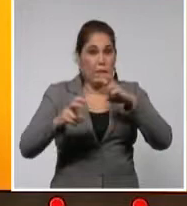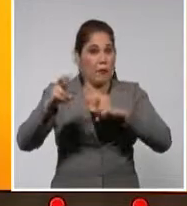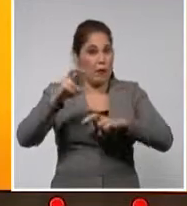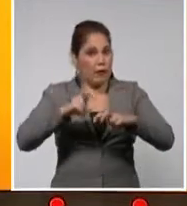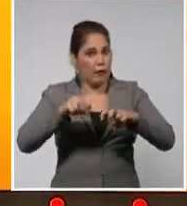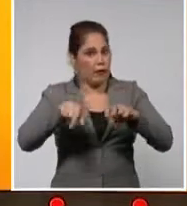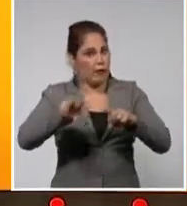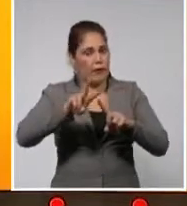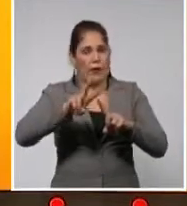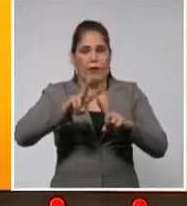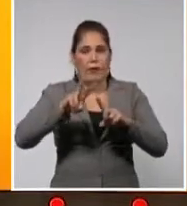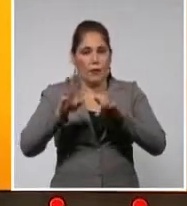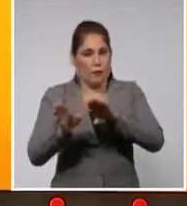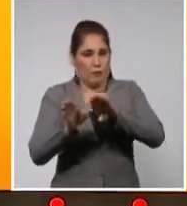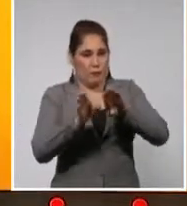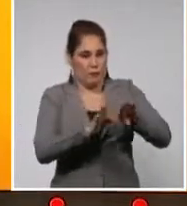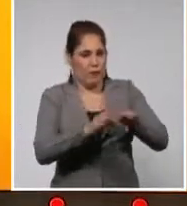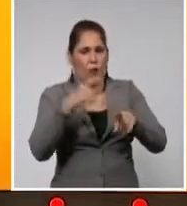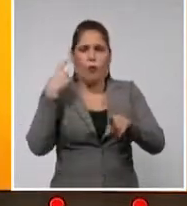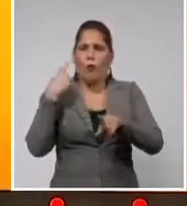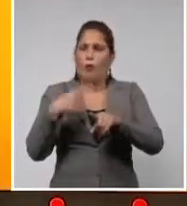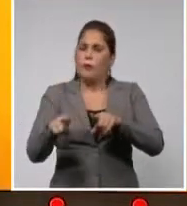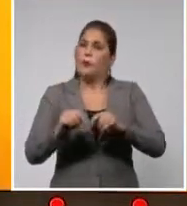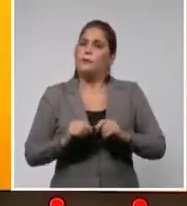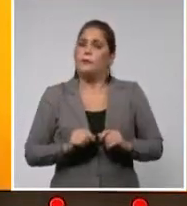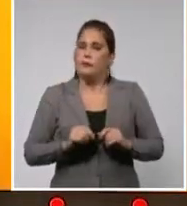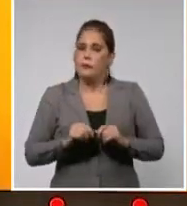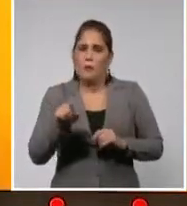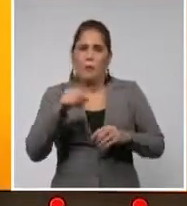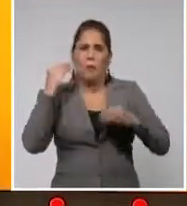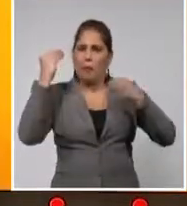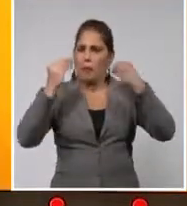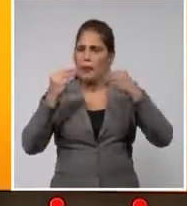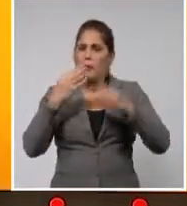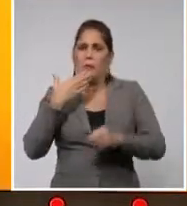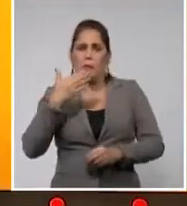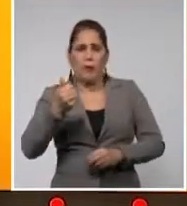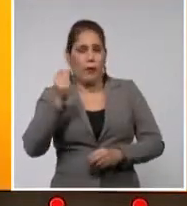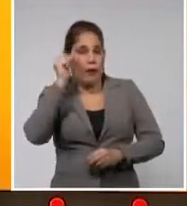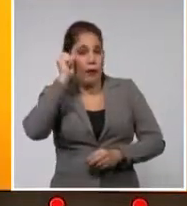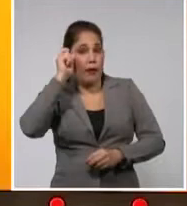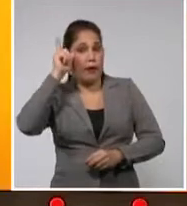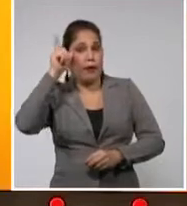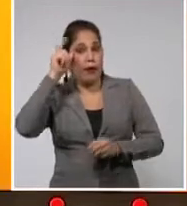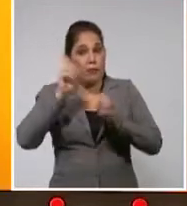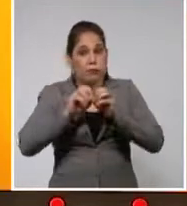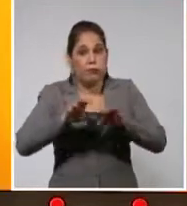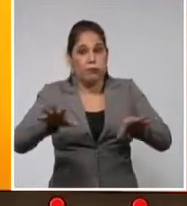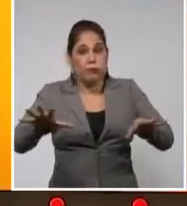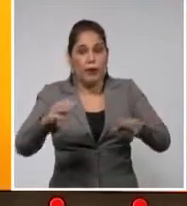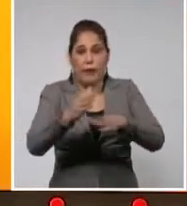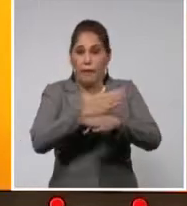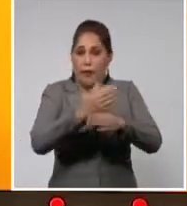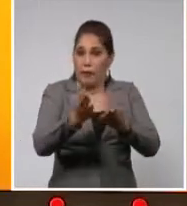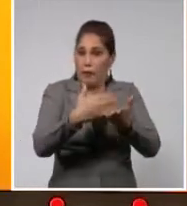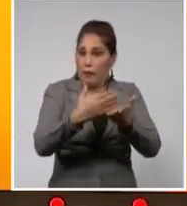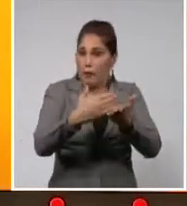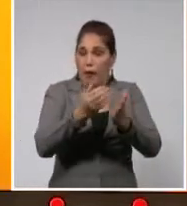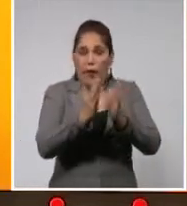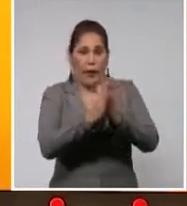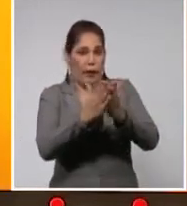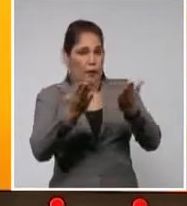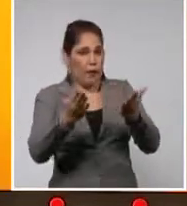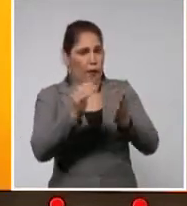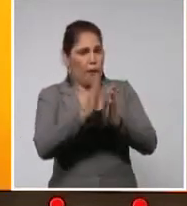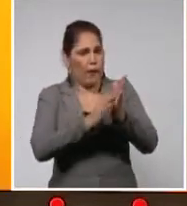en la televisión. Amigos, coincidirán conmigo en que sería muy apropiado que la idea se extienda a otros medios de prensa. Los últimos